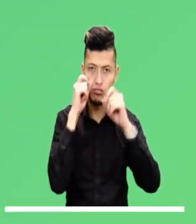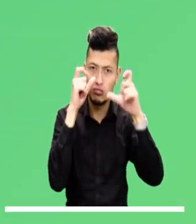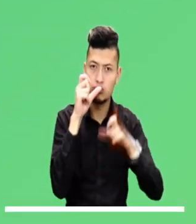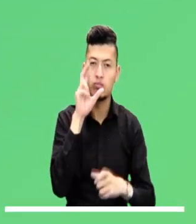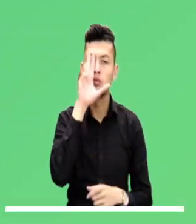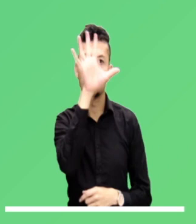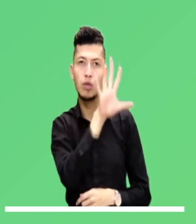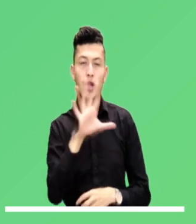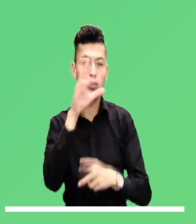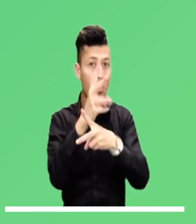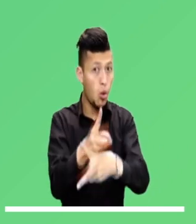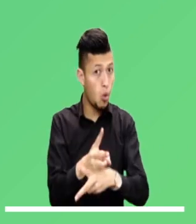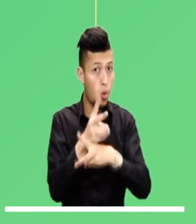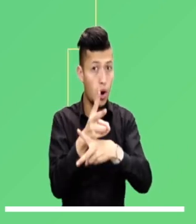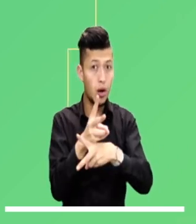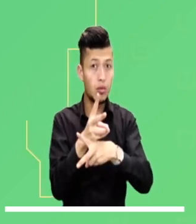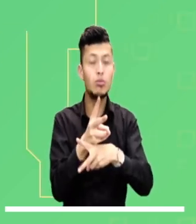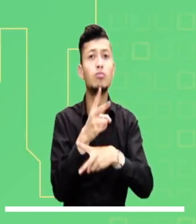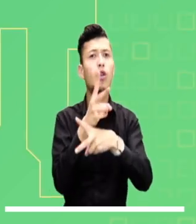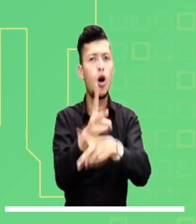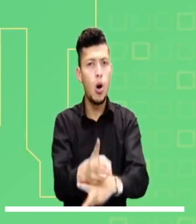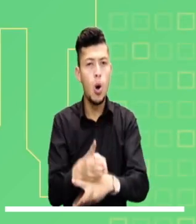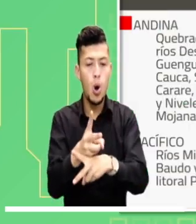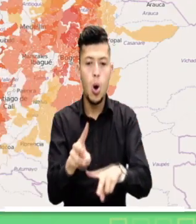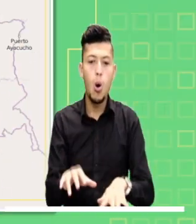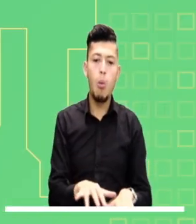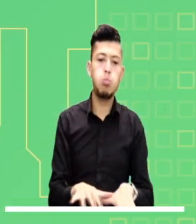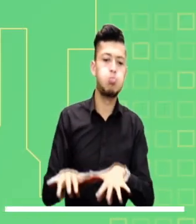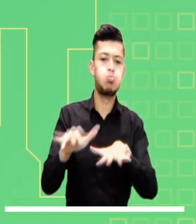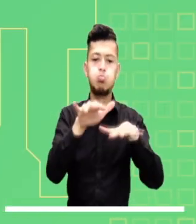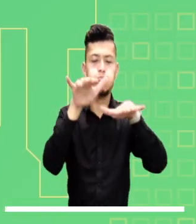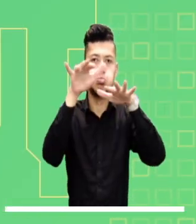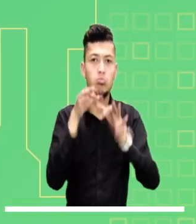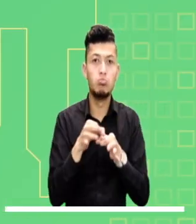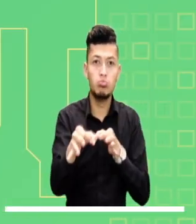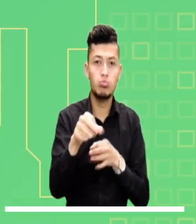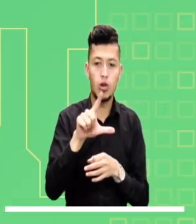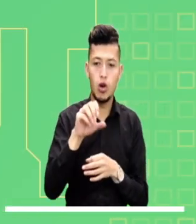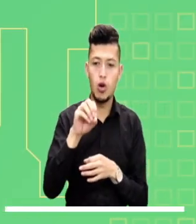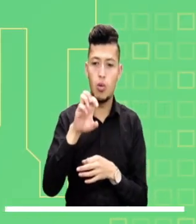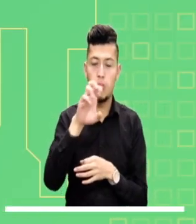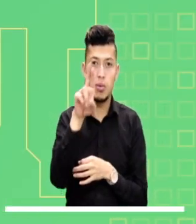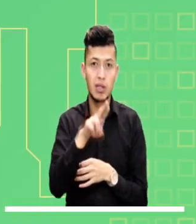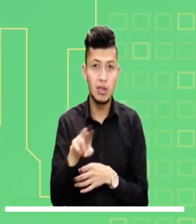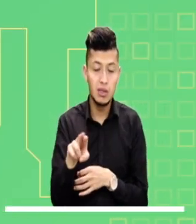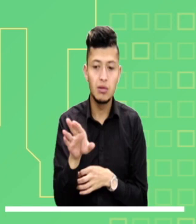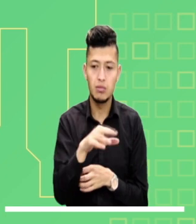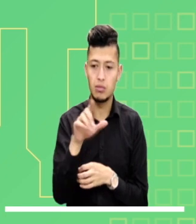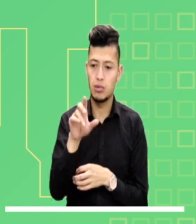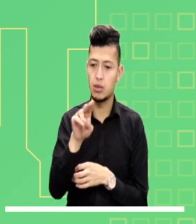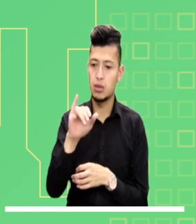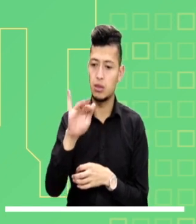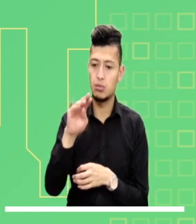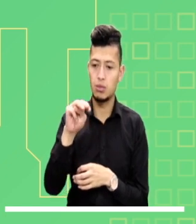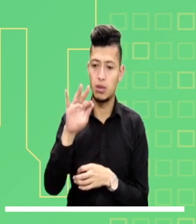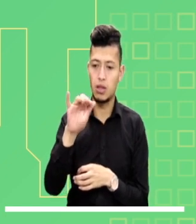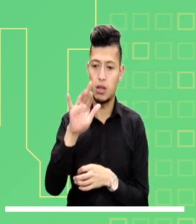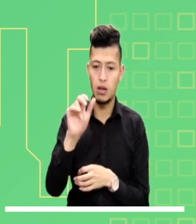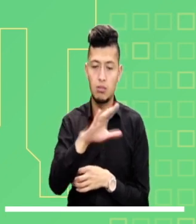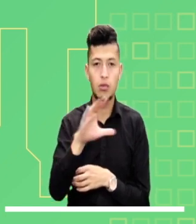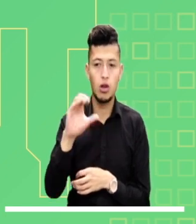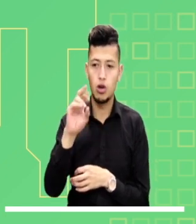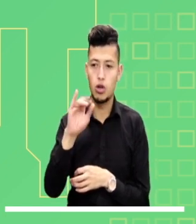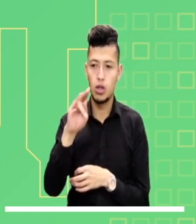Ahora, demos paso a las principales alertas para el día de hoy. Se advierten inundaciones en los municipios de López de Micay,